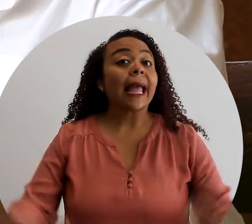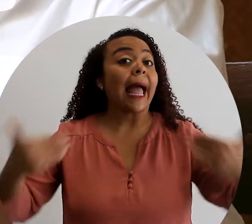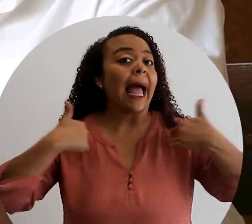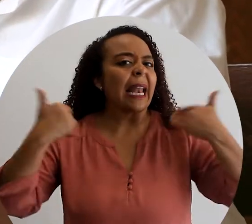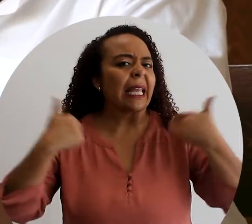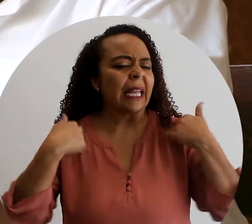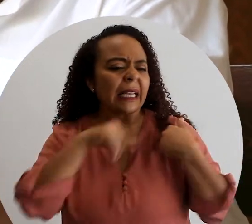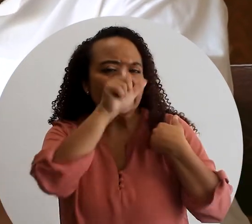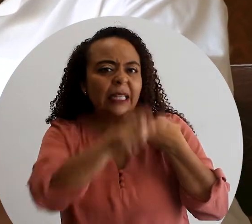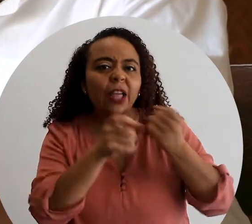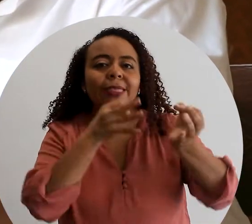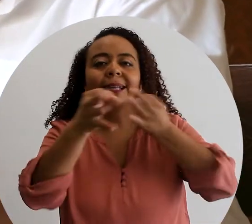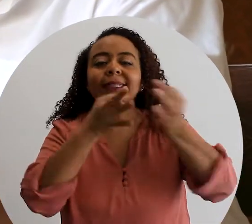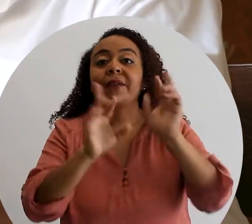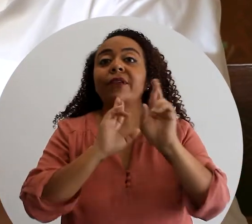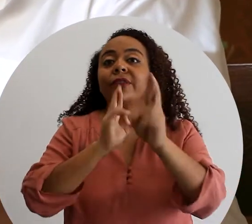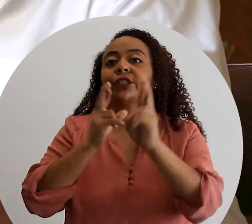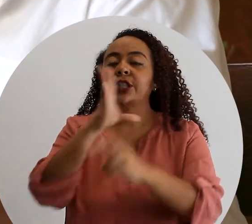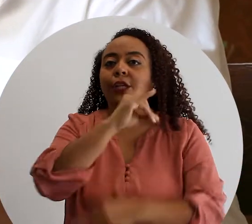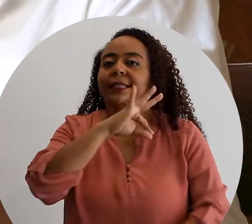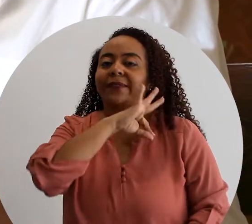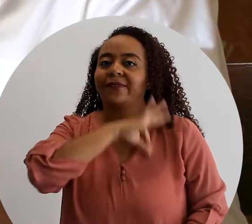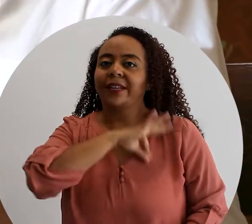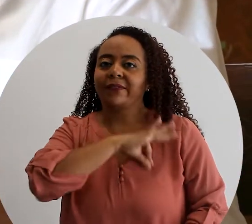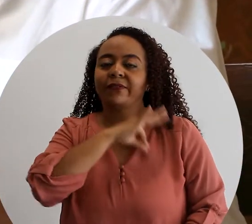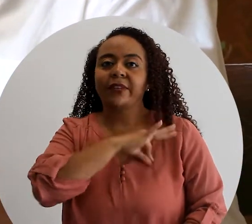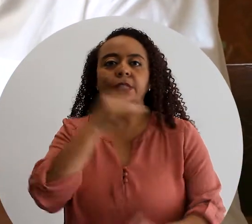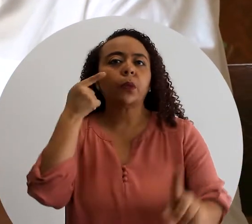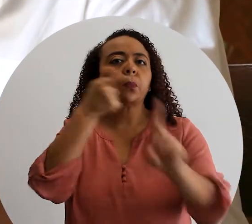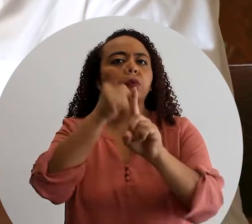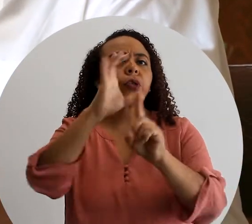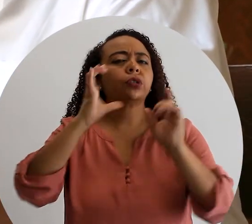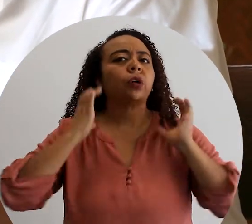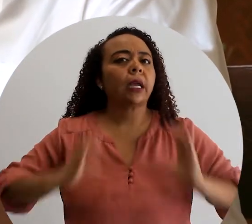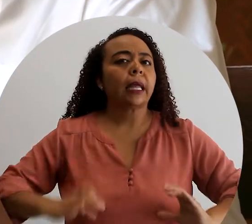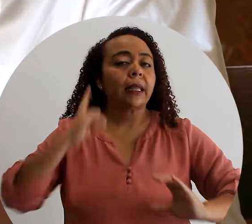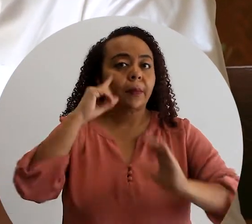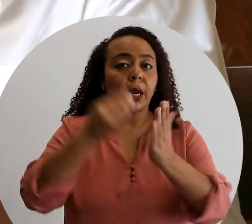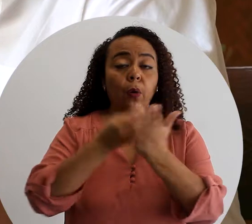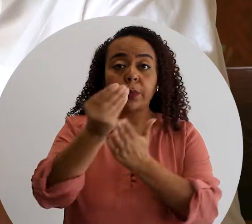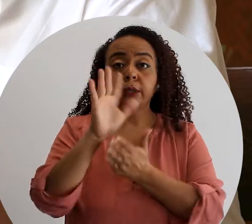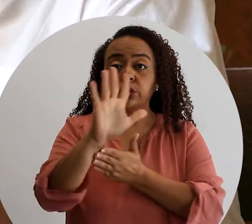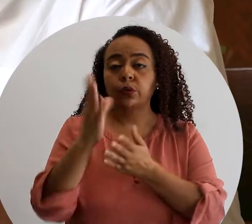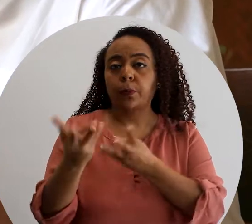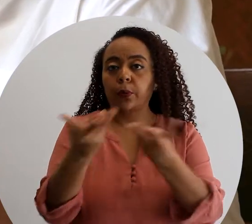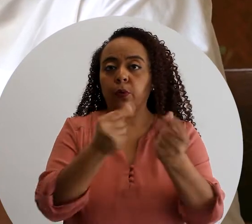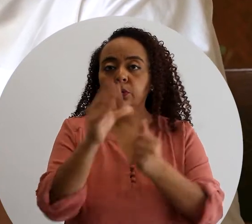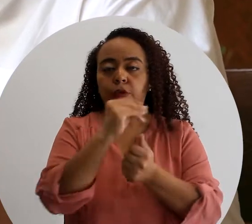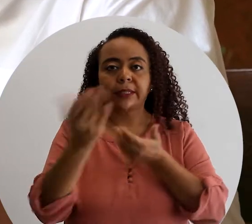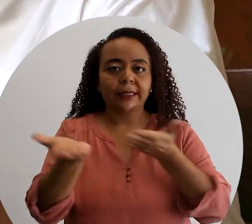Las alegrías describen los resultados y beneficios que busca su clientela al adquirir sus productos o servicios.